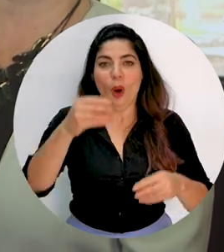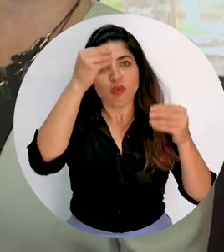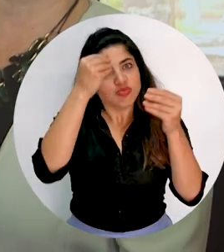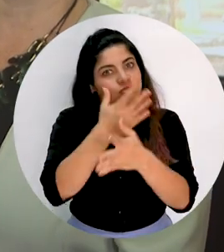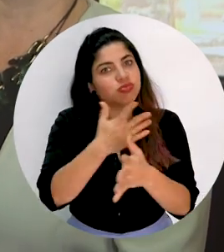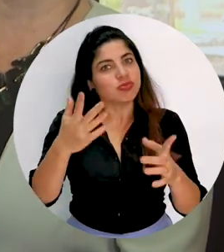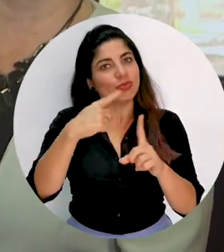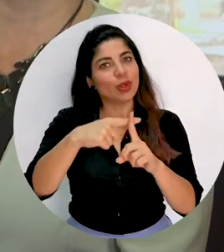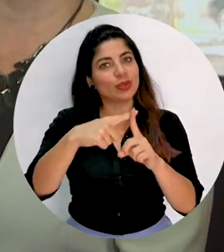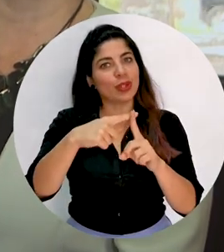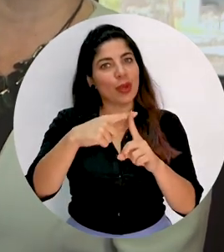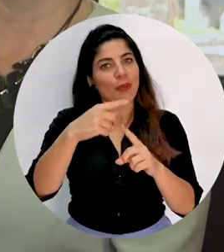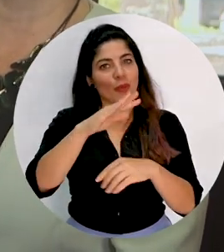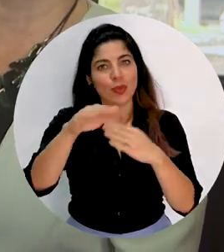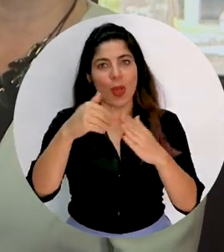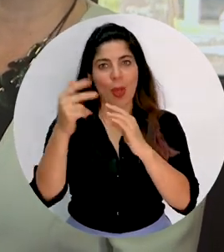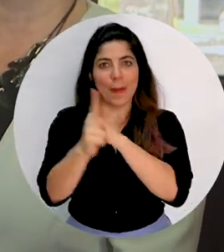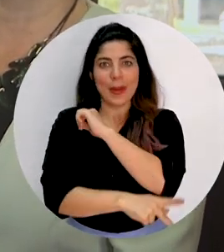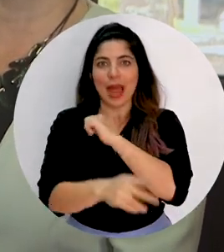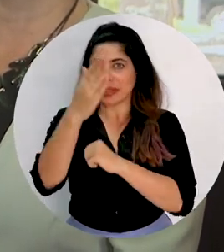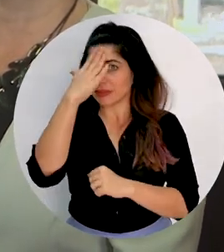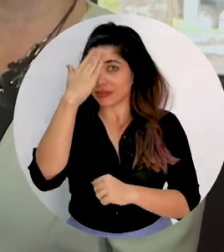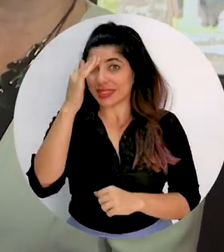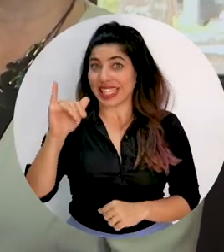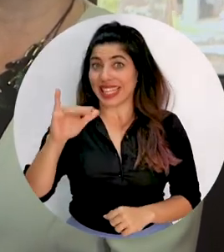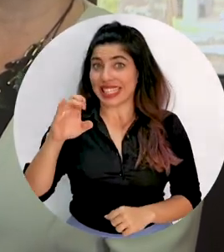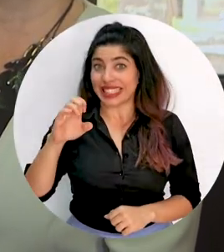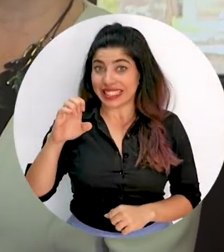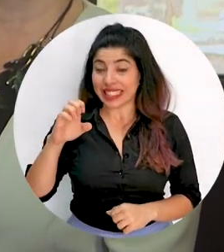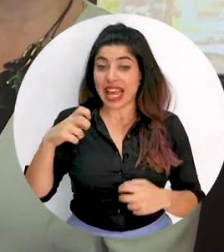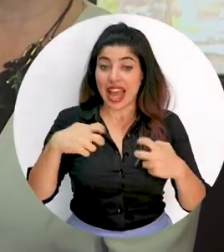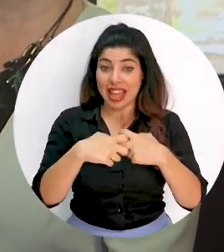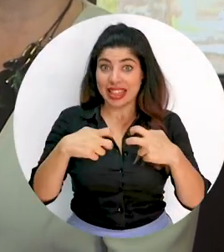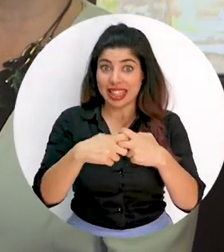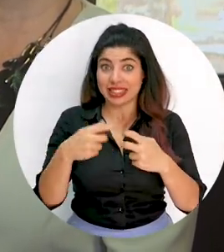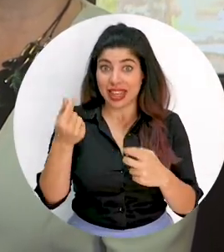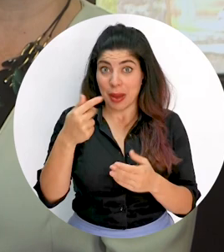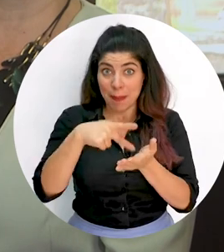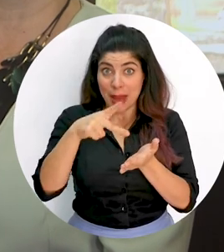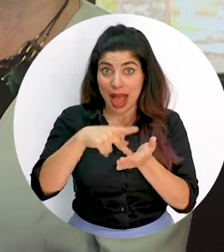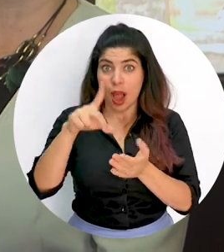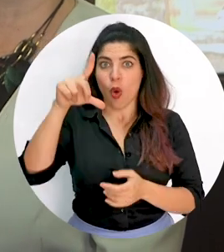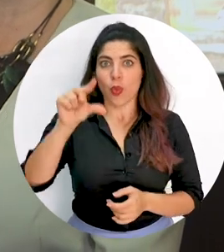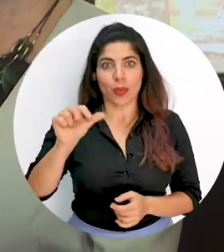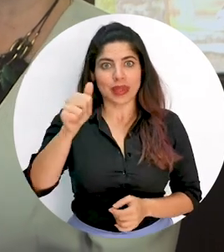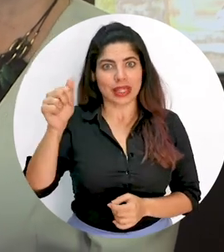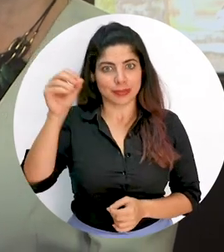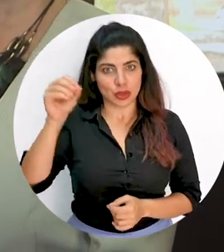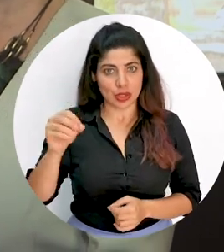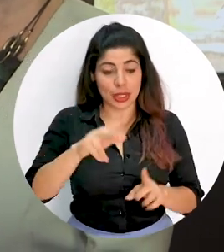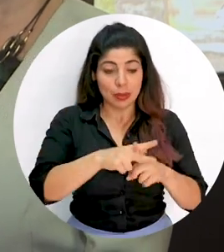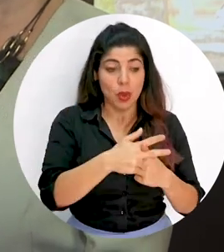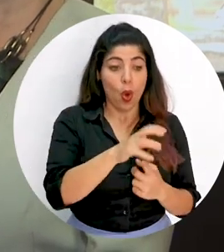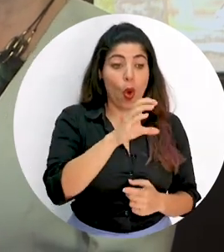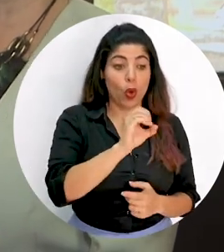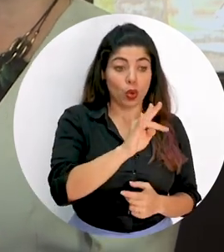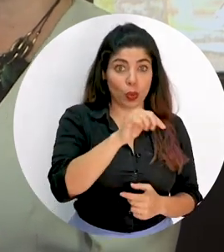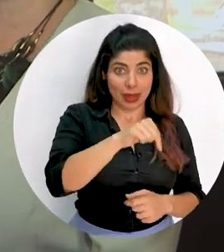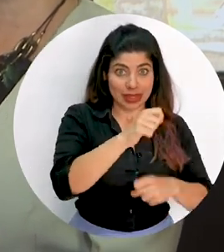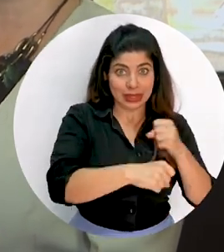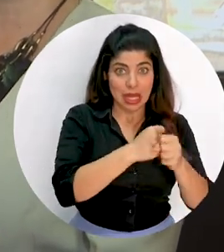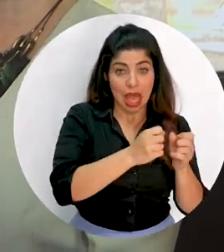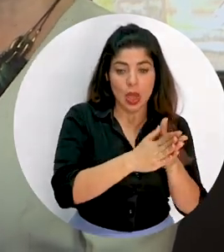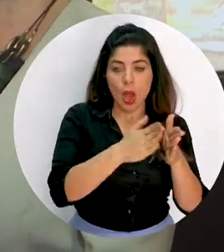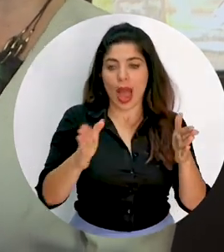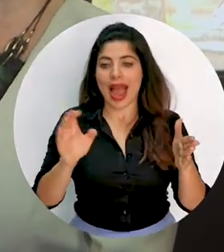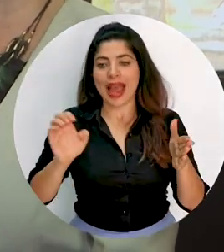Hoy le damos un anuncio positivo al país. El ICE reducirá sus tarifas eléctricas en más de un 10% entre octubre